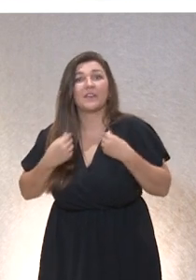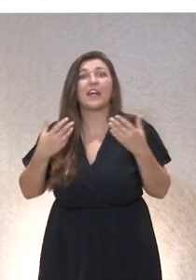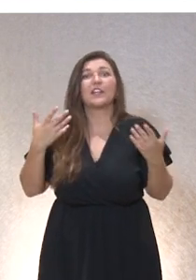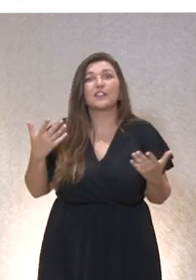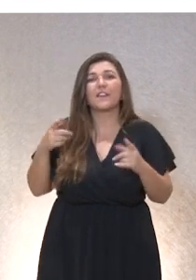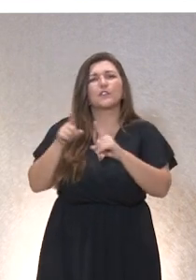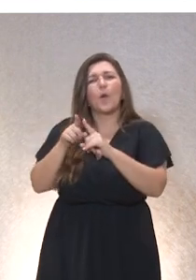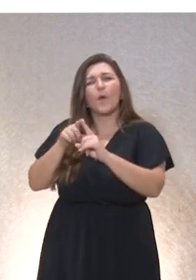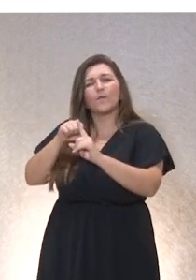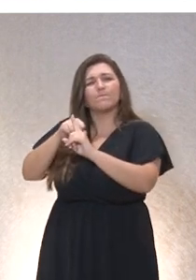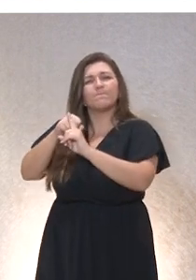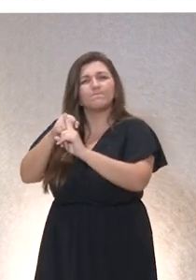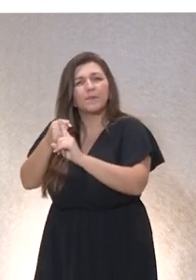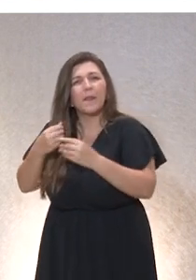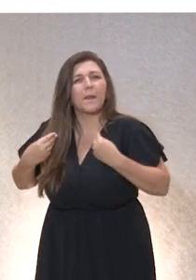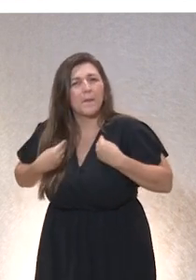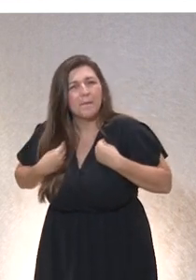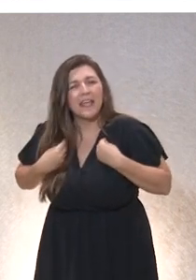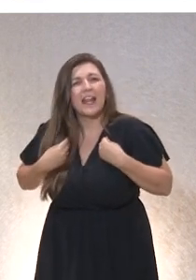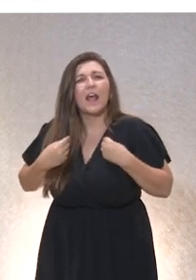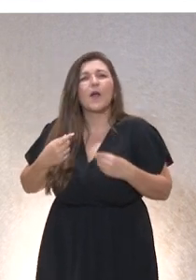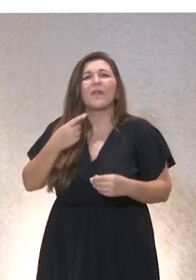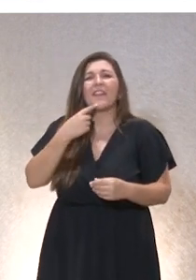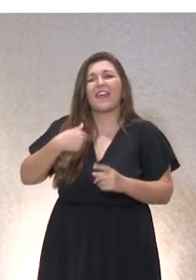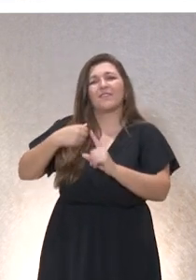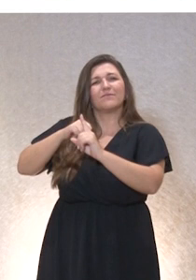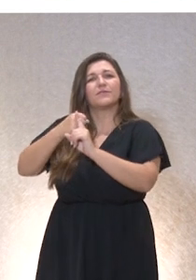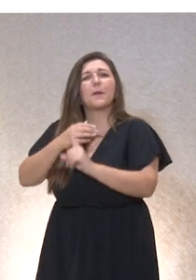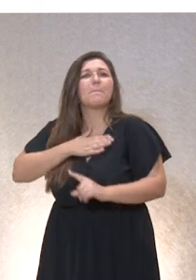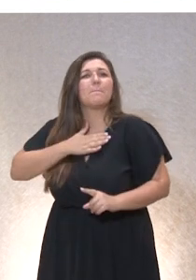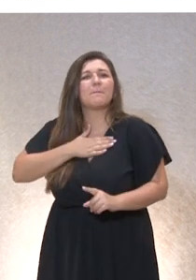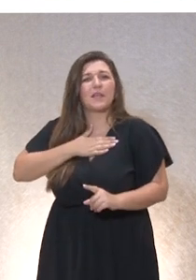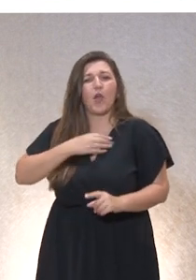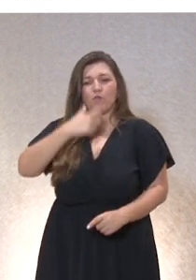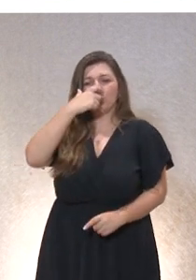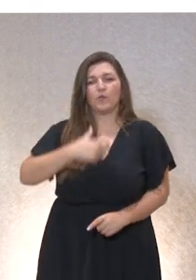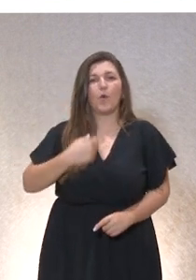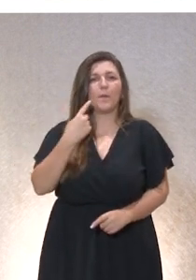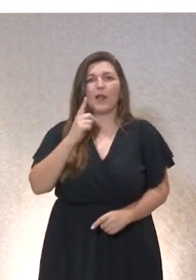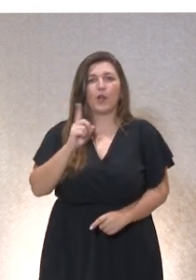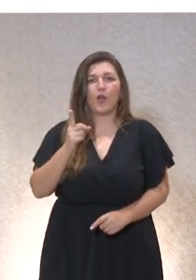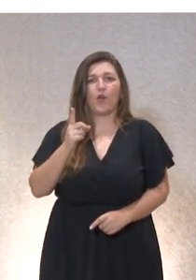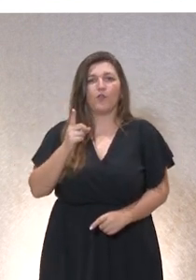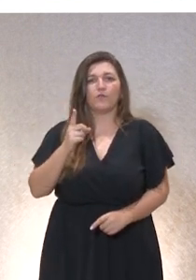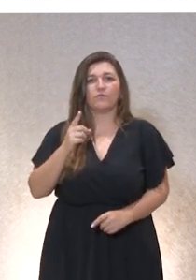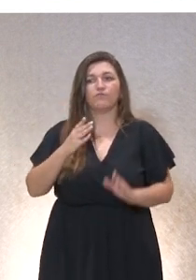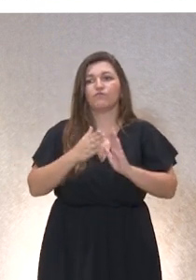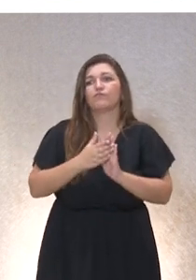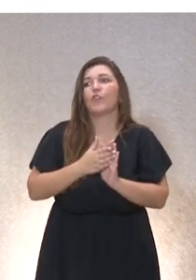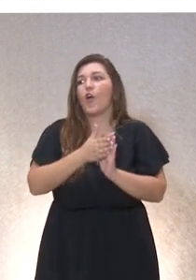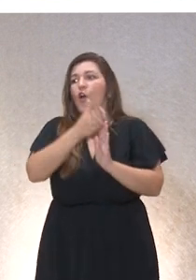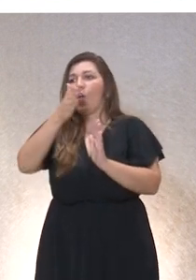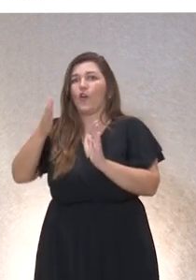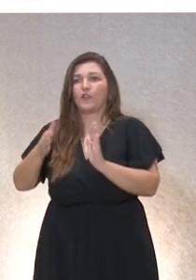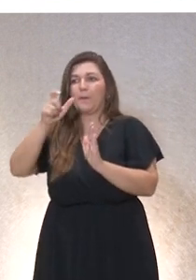la forzosidad de vivir no es una forzosidad mía que hago en primera persona, sino que la hago con otro, con otro que